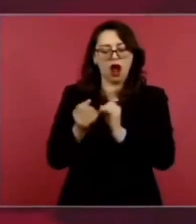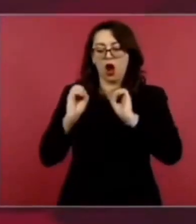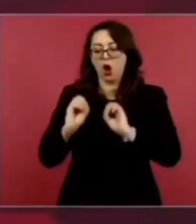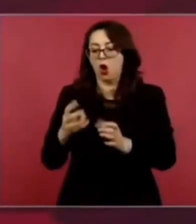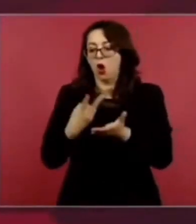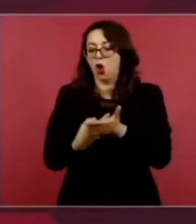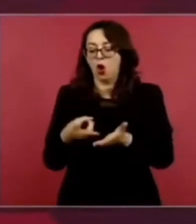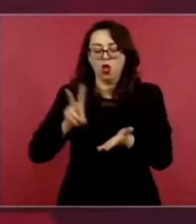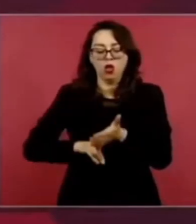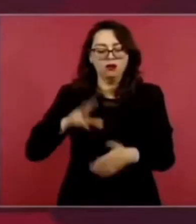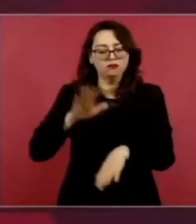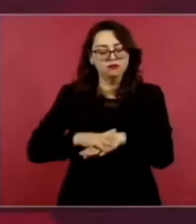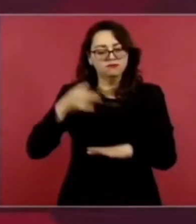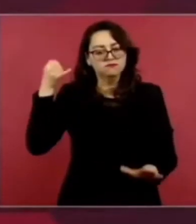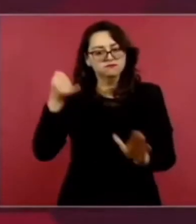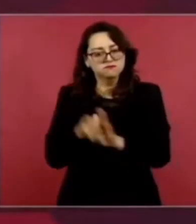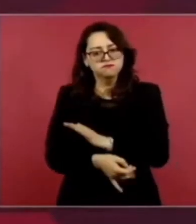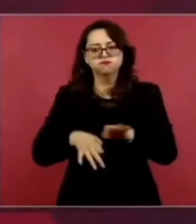servidores públicos.